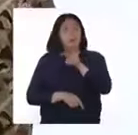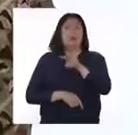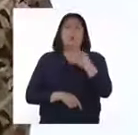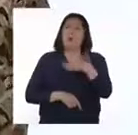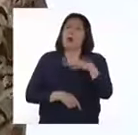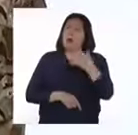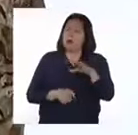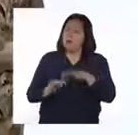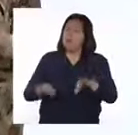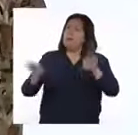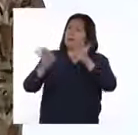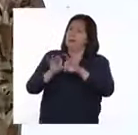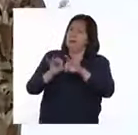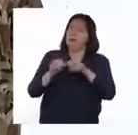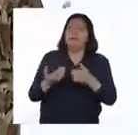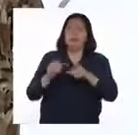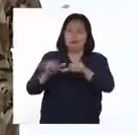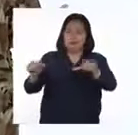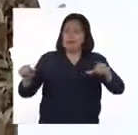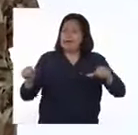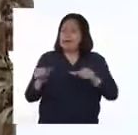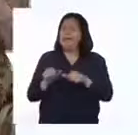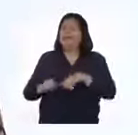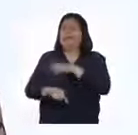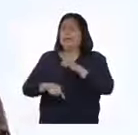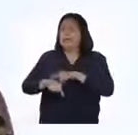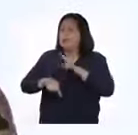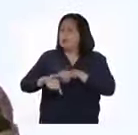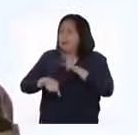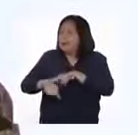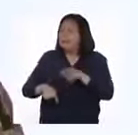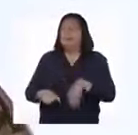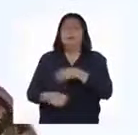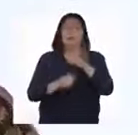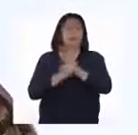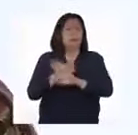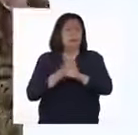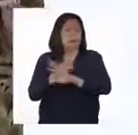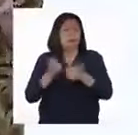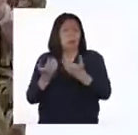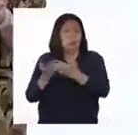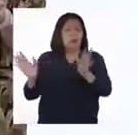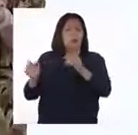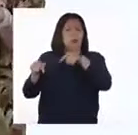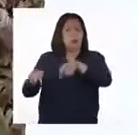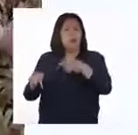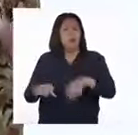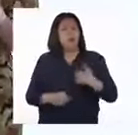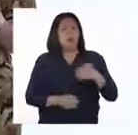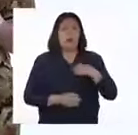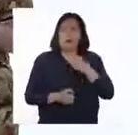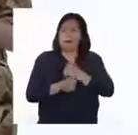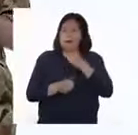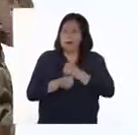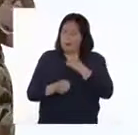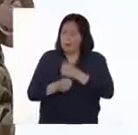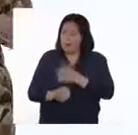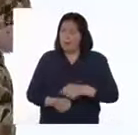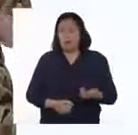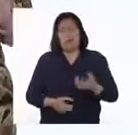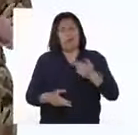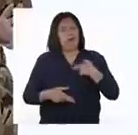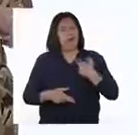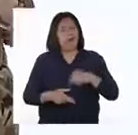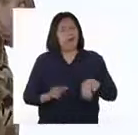importante que es la creación de áreas naturales protegidas y analizamos ciertas acciones de los seres humanos que tienen consecuencias